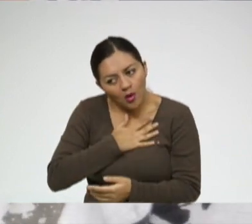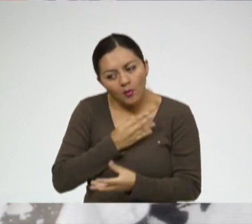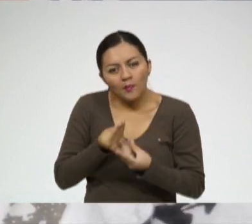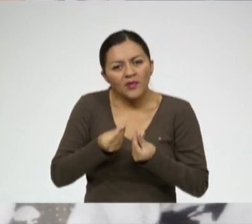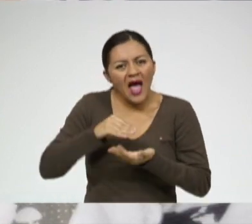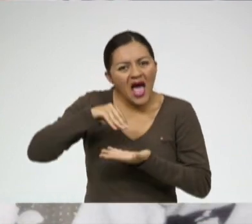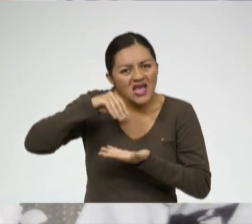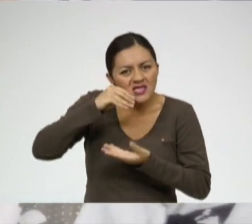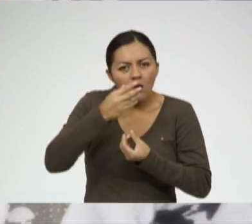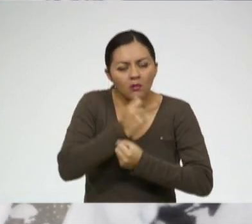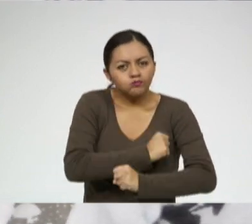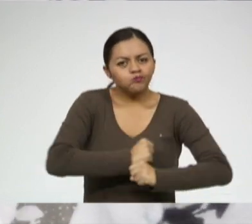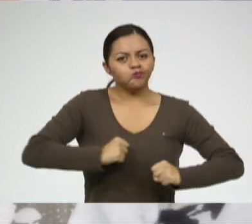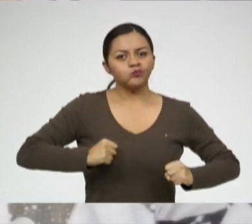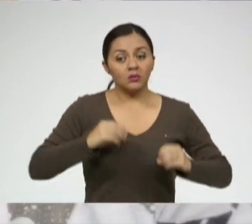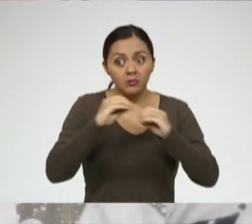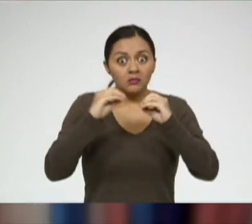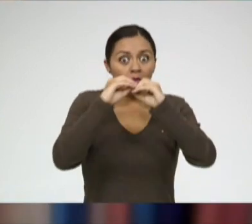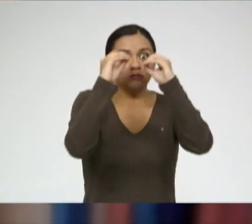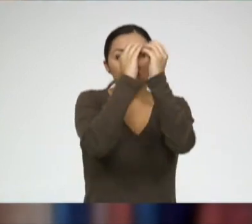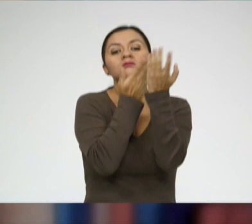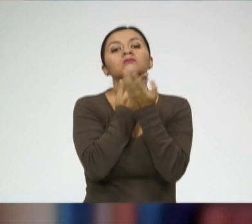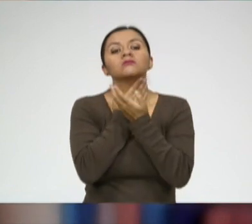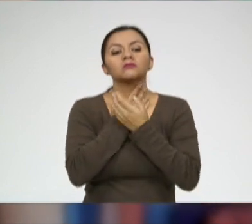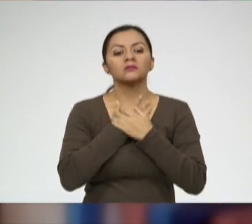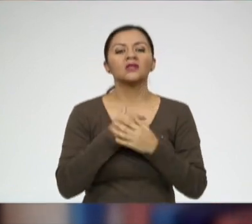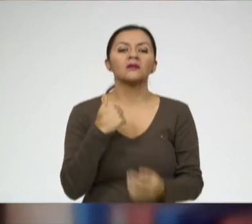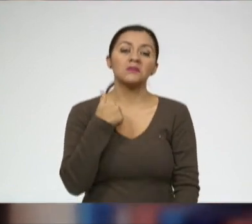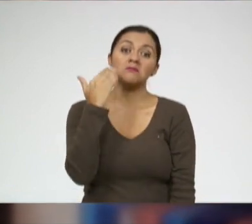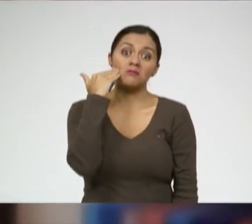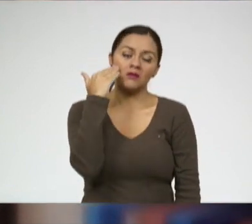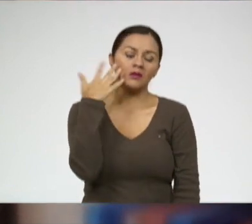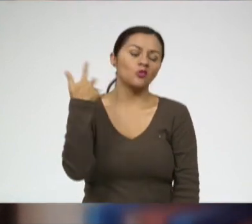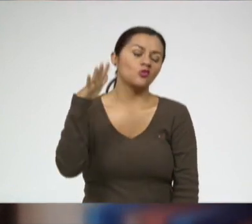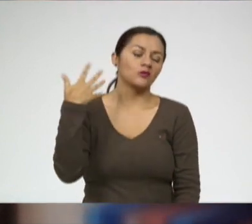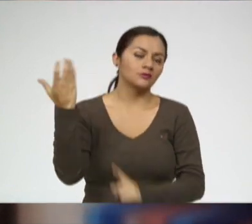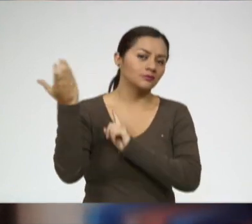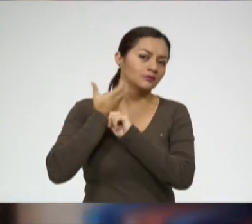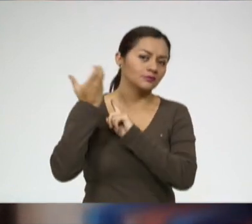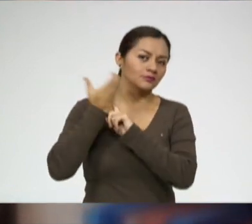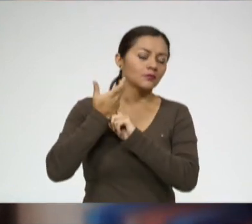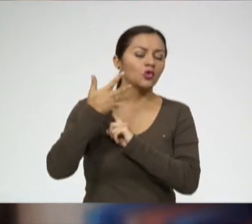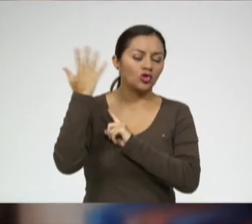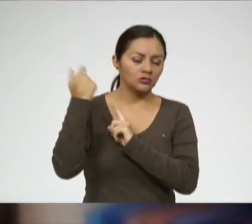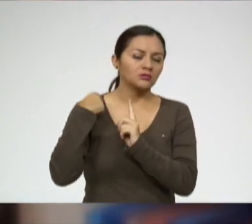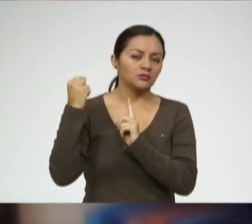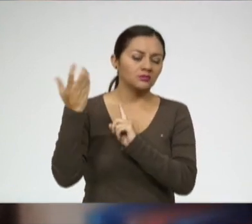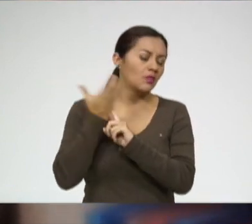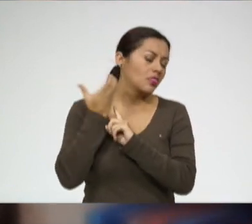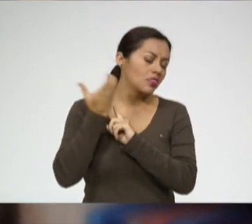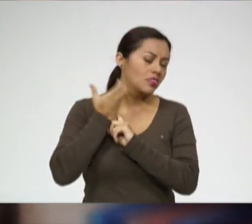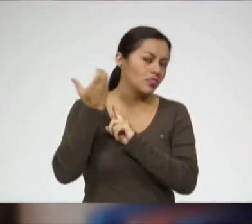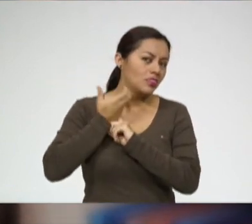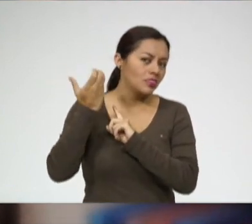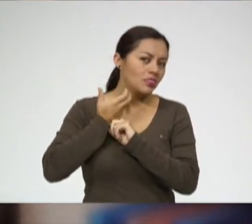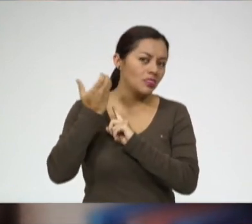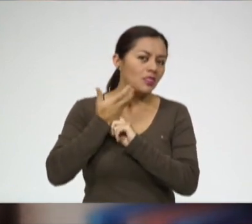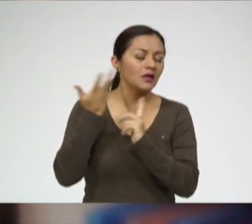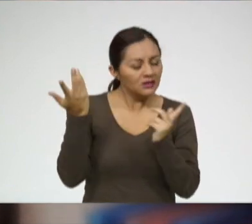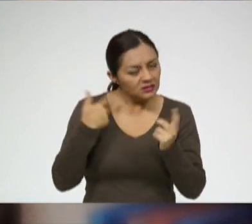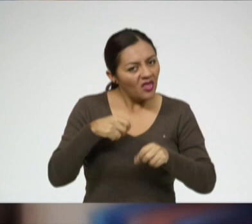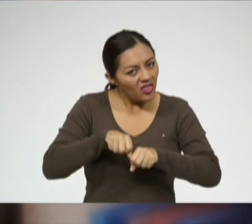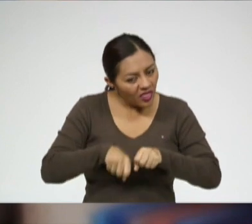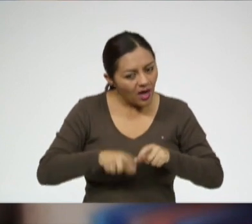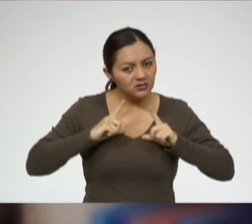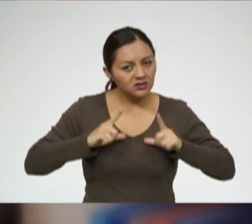eso engorda más y él lo hace más, busca más. Mi mamí sí me ha hablado que comer mucho me va a hacer daño